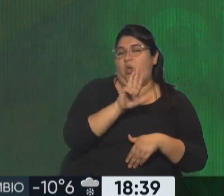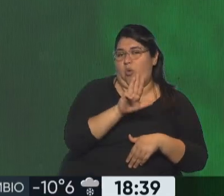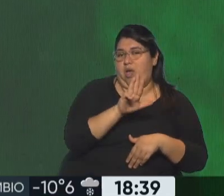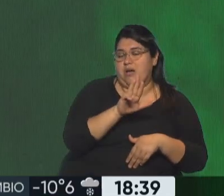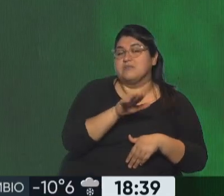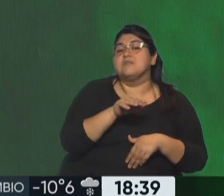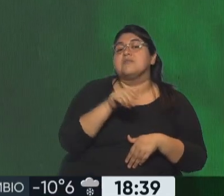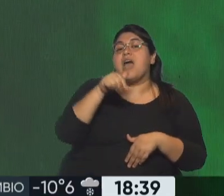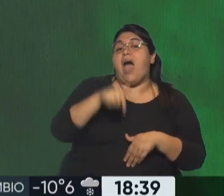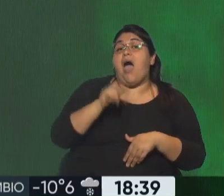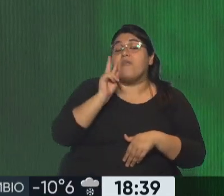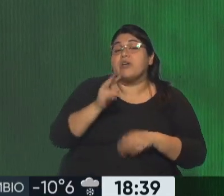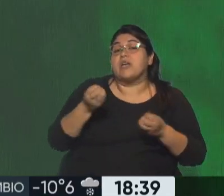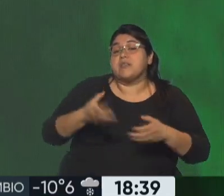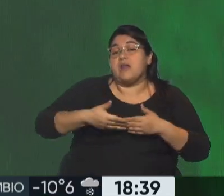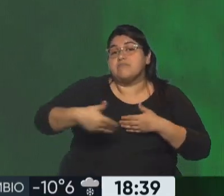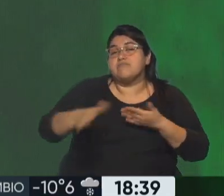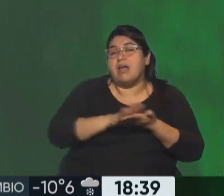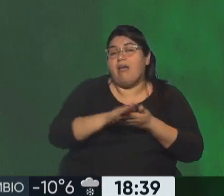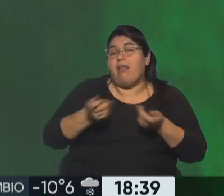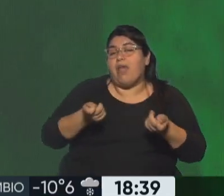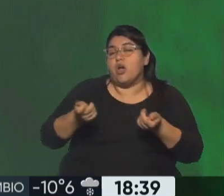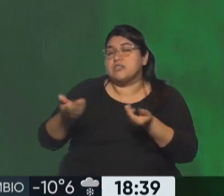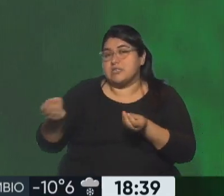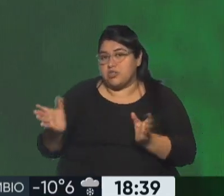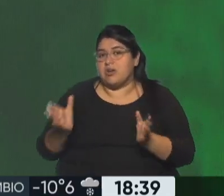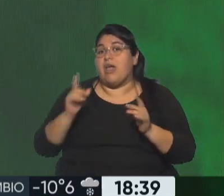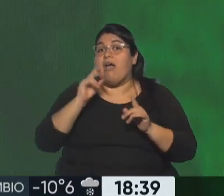van a ser estas negociaciones y cómo llegan estos dos candidatos a la segunda vuelta.